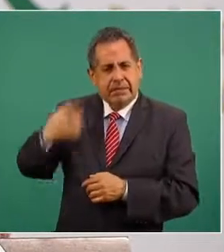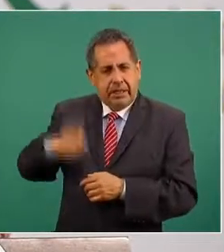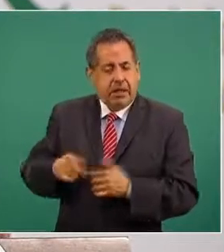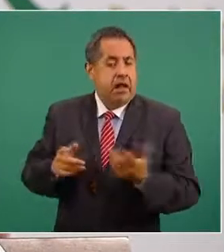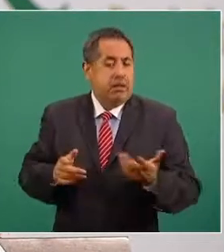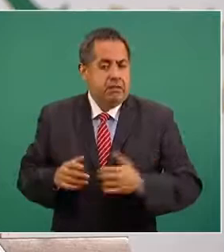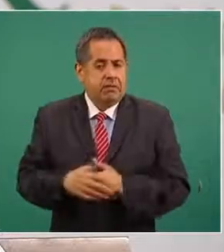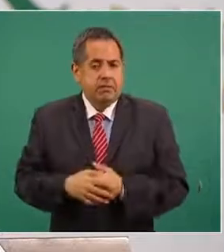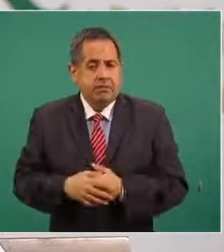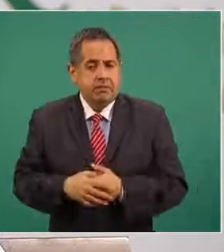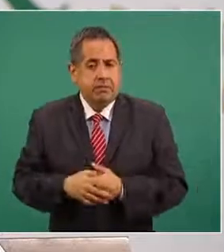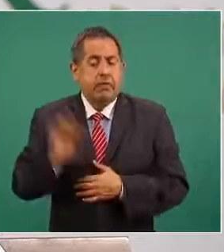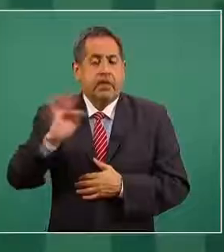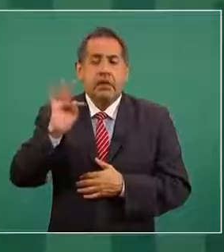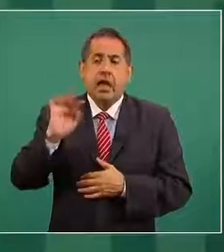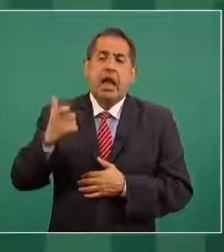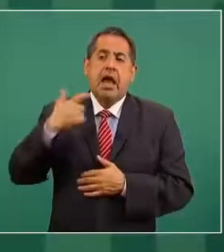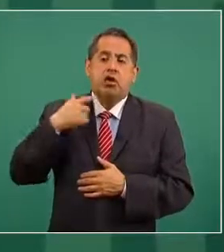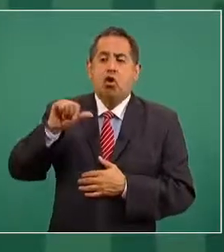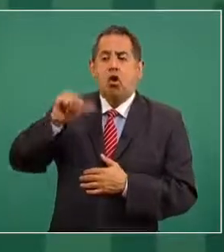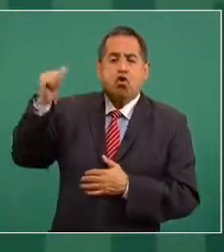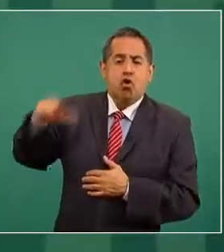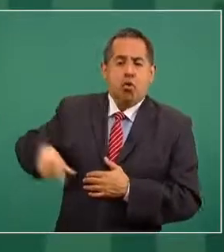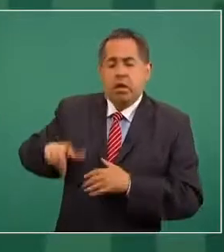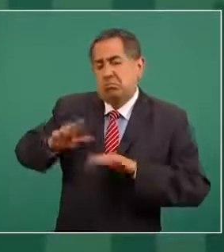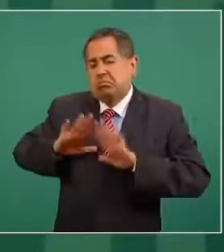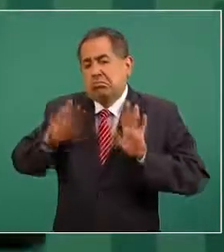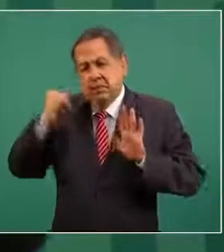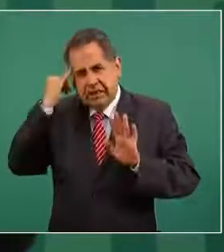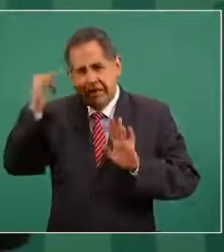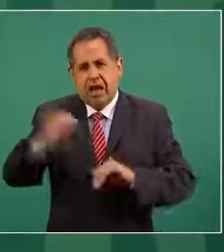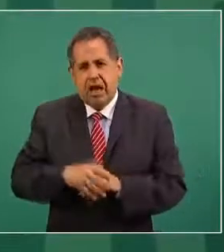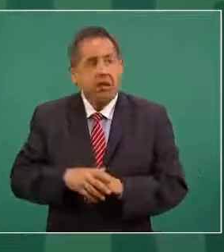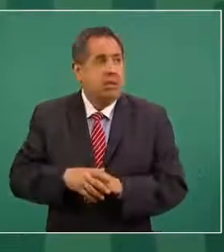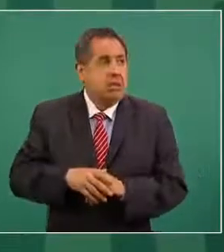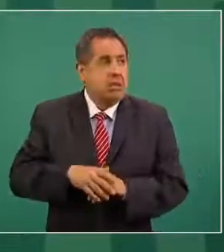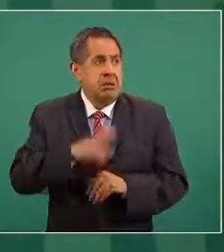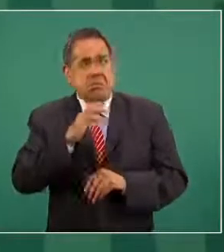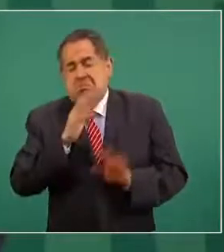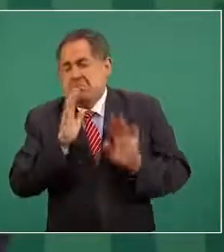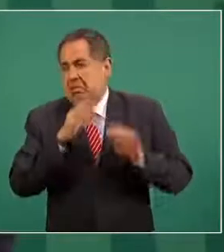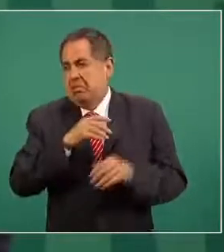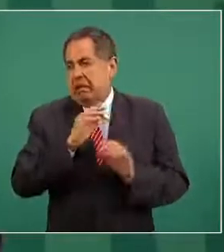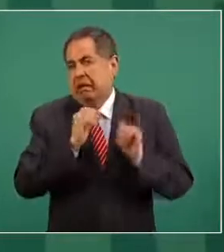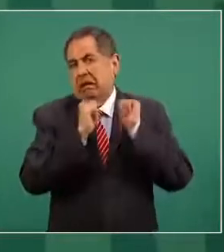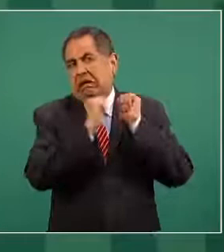¿Qué habría hecho a lo mejor otro gobierno con otro criterio? Pues no protesta, se quede allá,